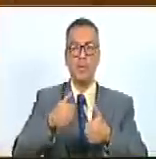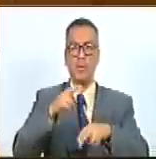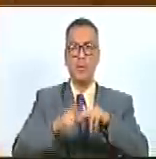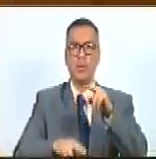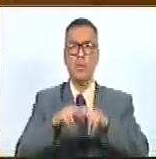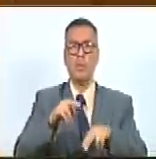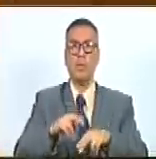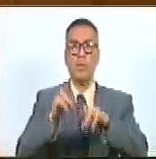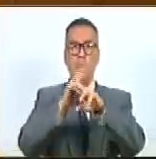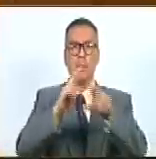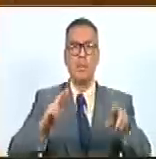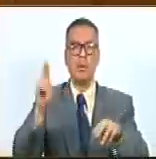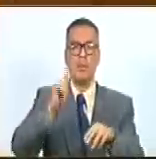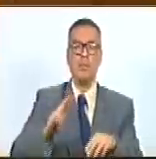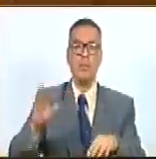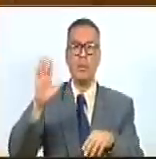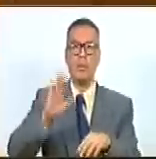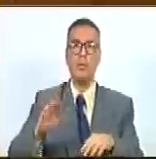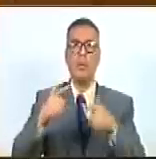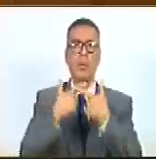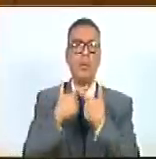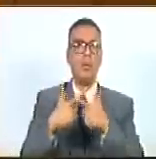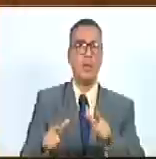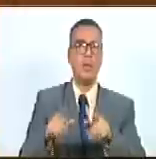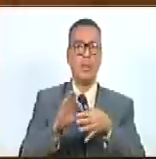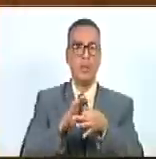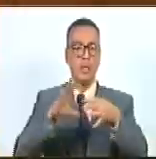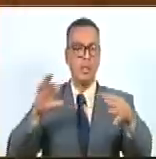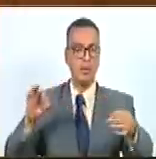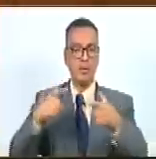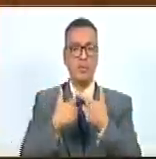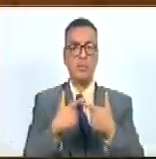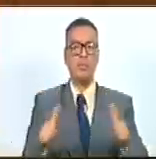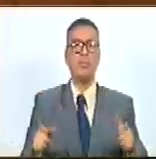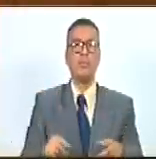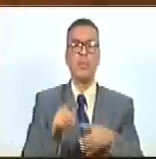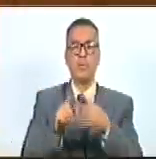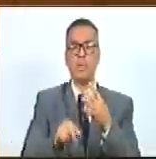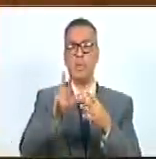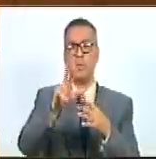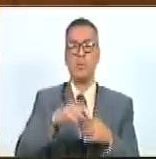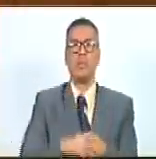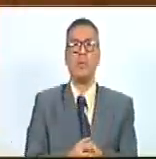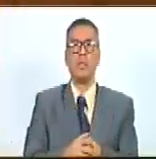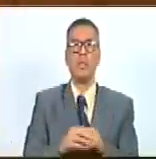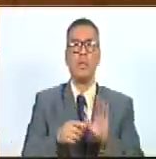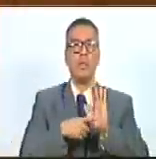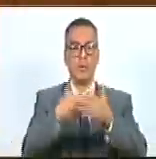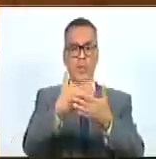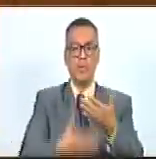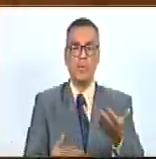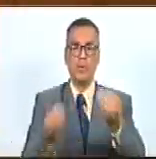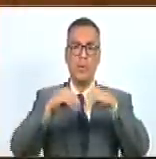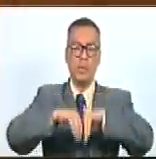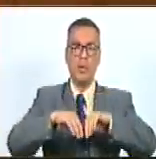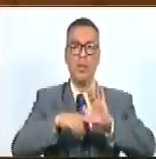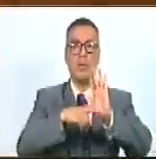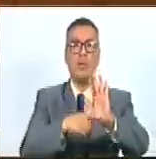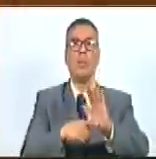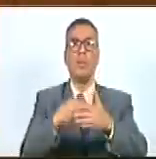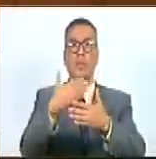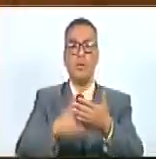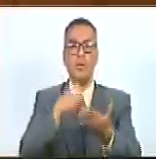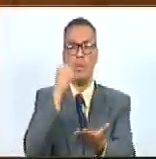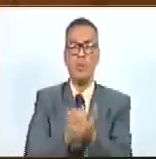de repúblicas soberanas libres e independientes tercero publicar el presente acuerdo en la